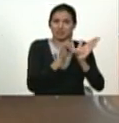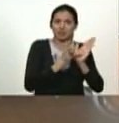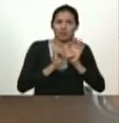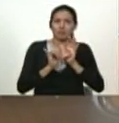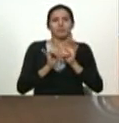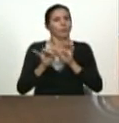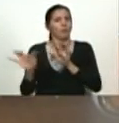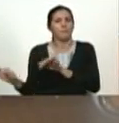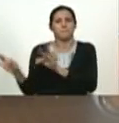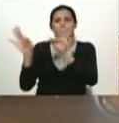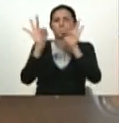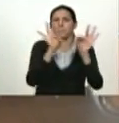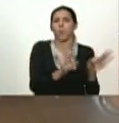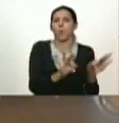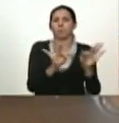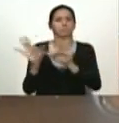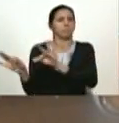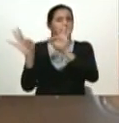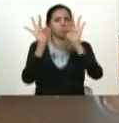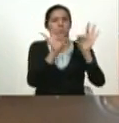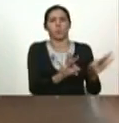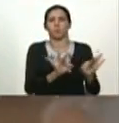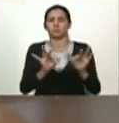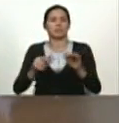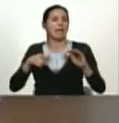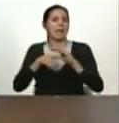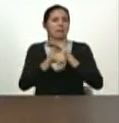y por factor imitación van penetrando